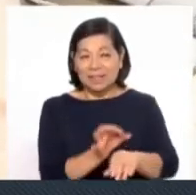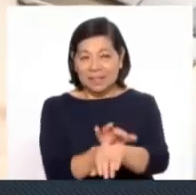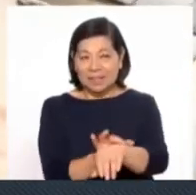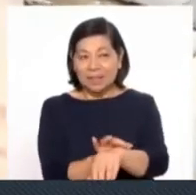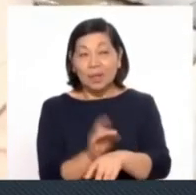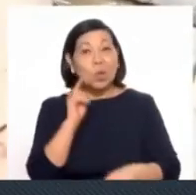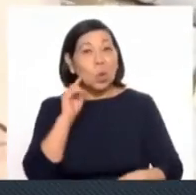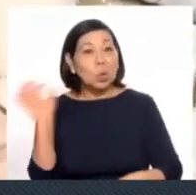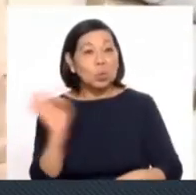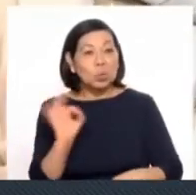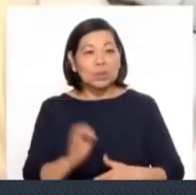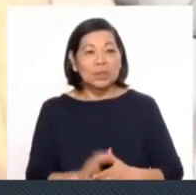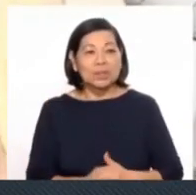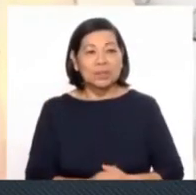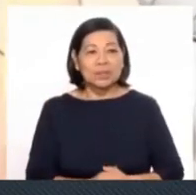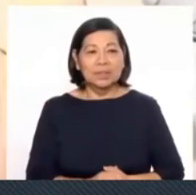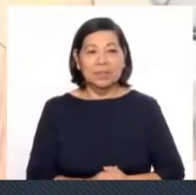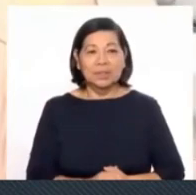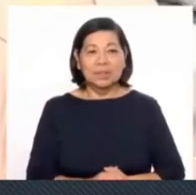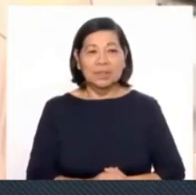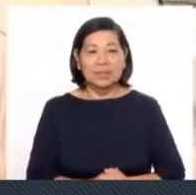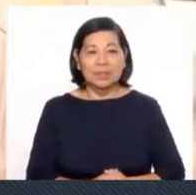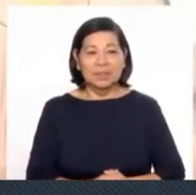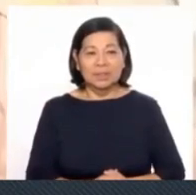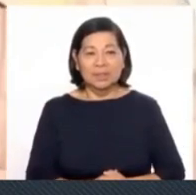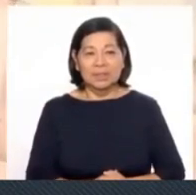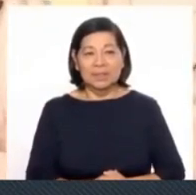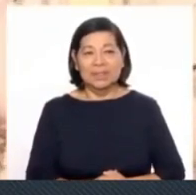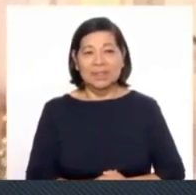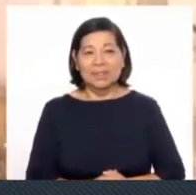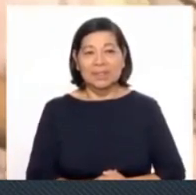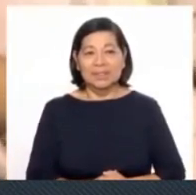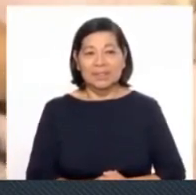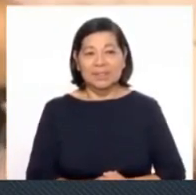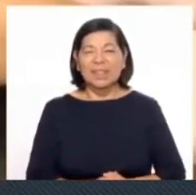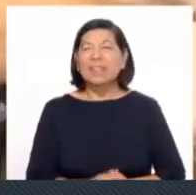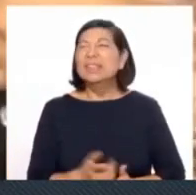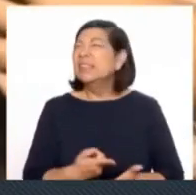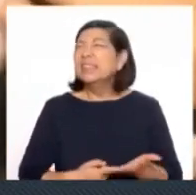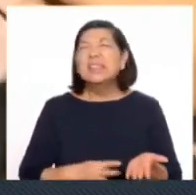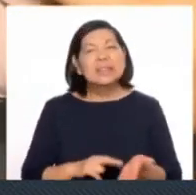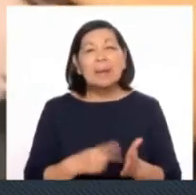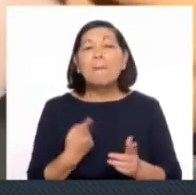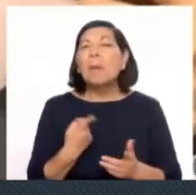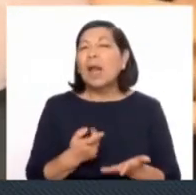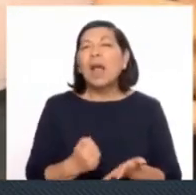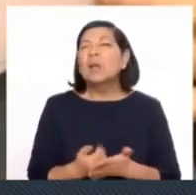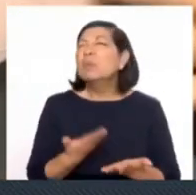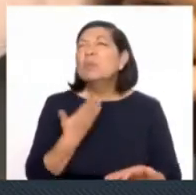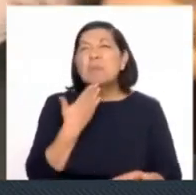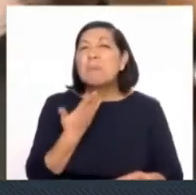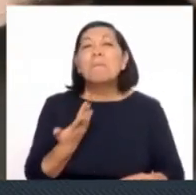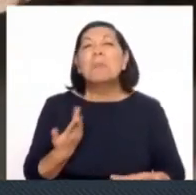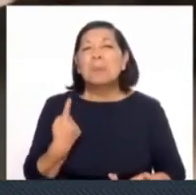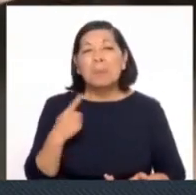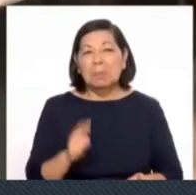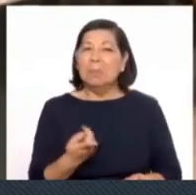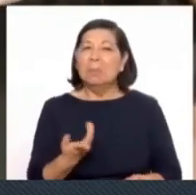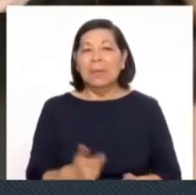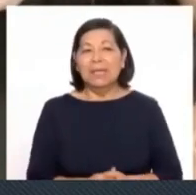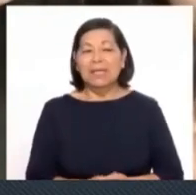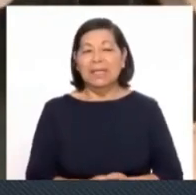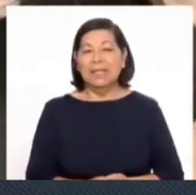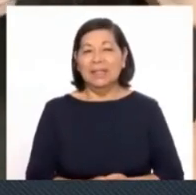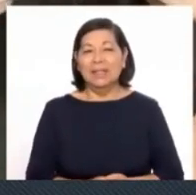pánico. A ver si me puedes ayudar a colocarla. Ahí está. ¿Y en qué consiste? ¿Para qué nos va a ayudar esta pulsera de pánico? Para poder